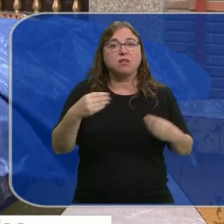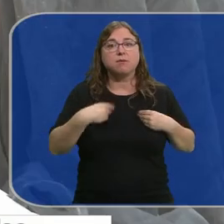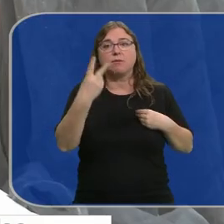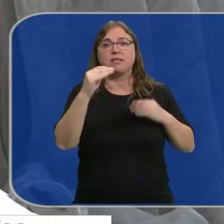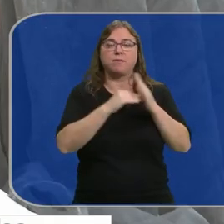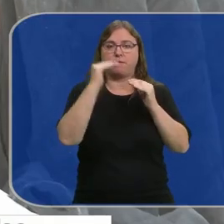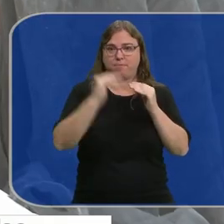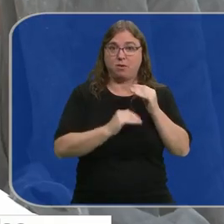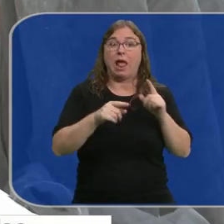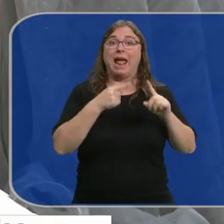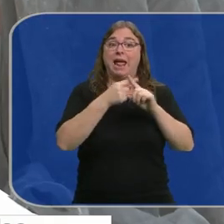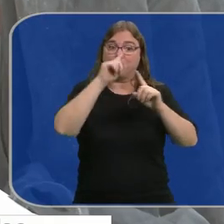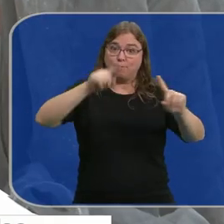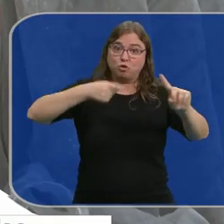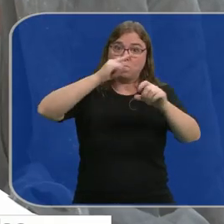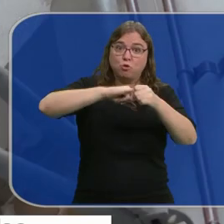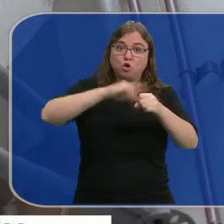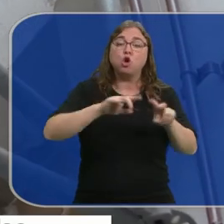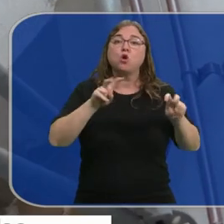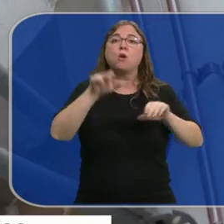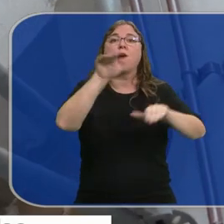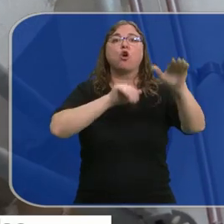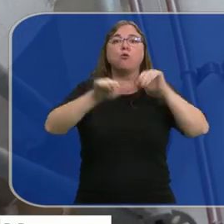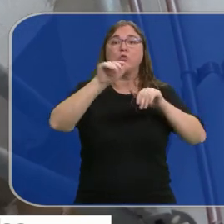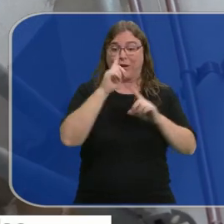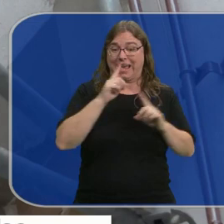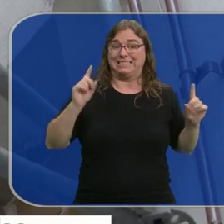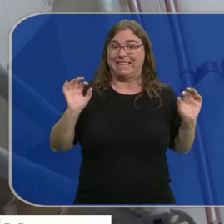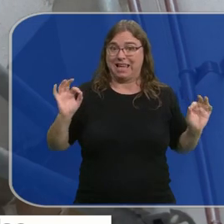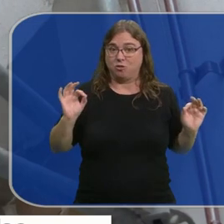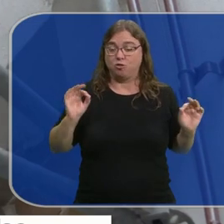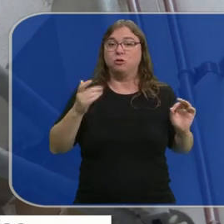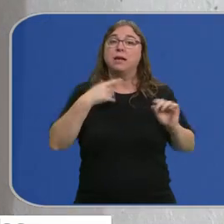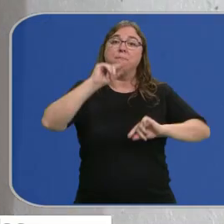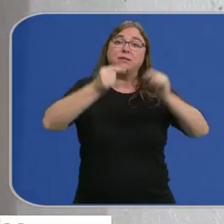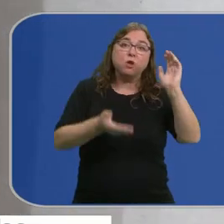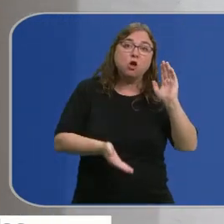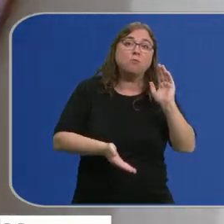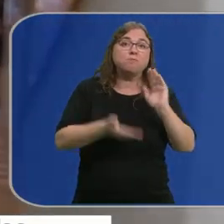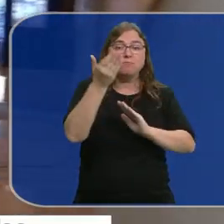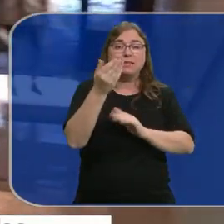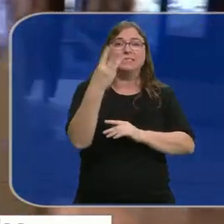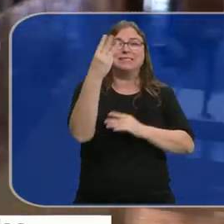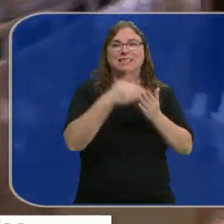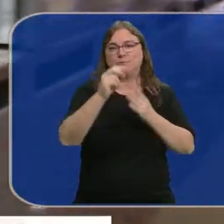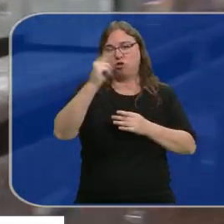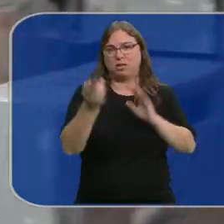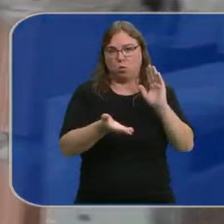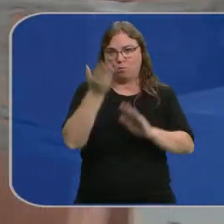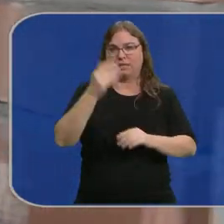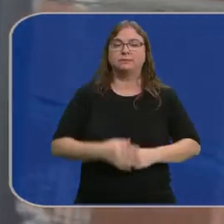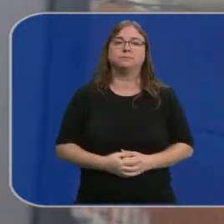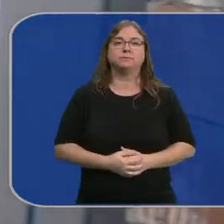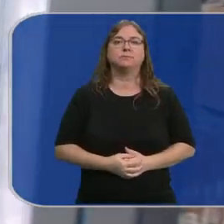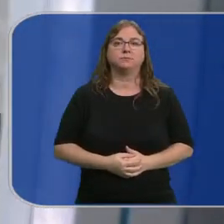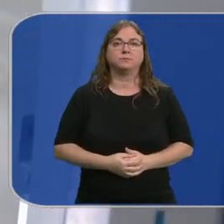.000 habitantes. Además, el próximo lunes saldrá la nueva convocatoria la de este año que aumentará el presupuesto por encima de los 3 millones de euros.